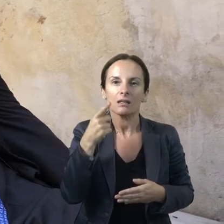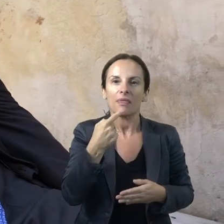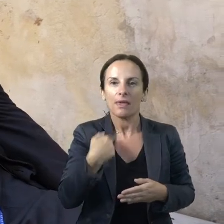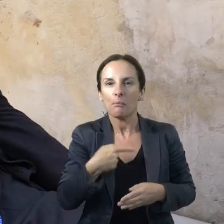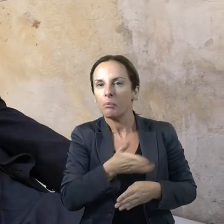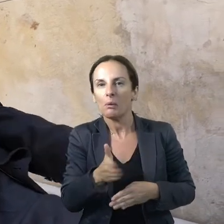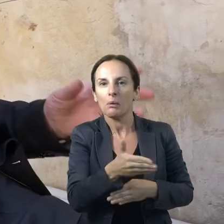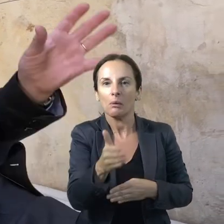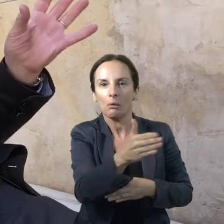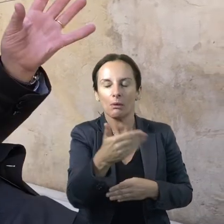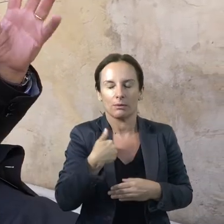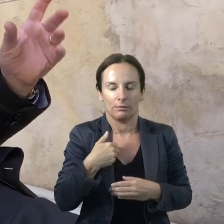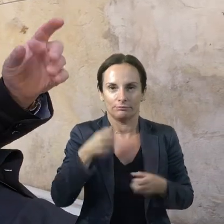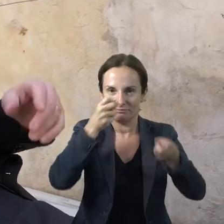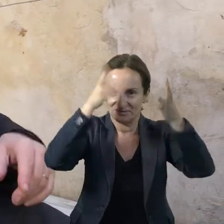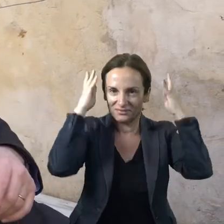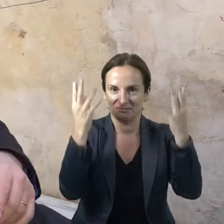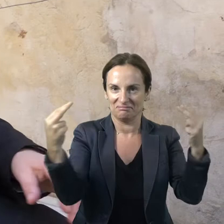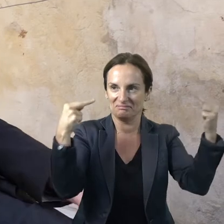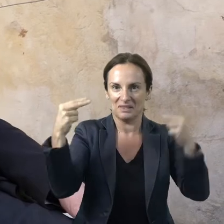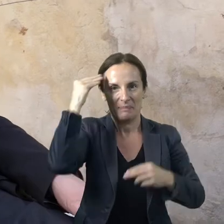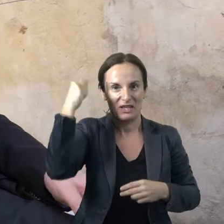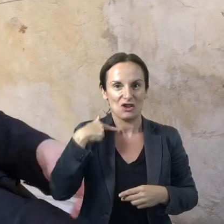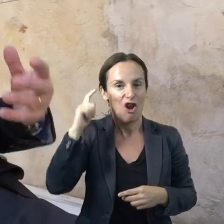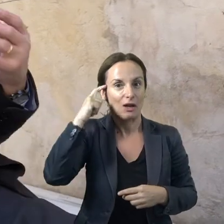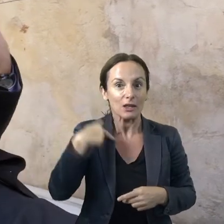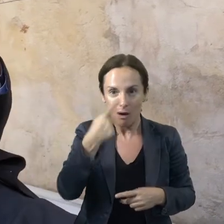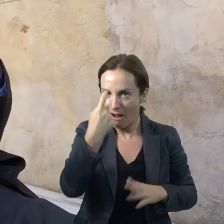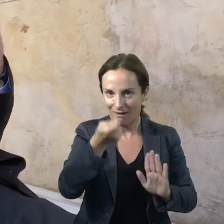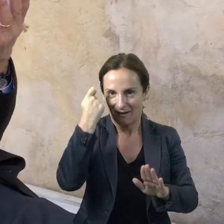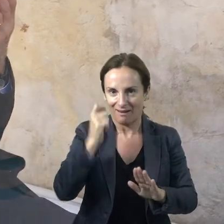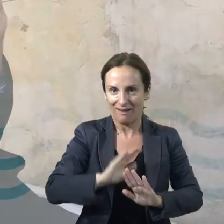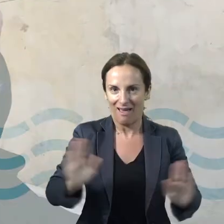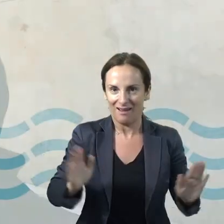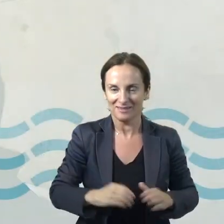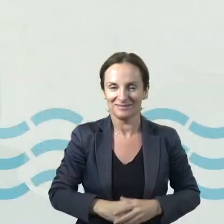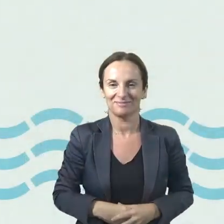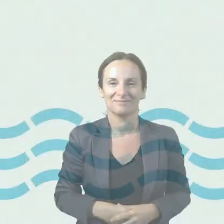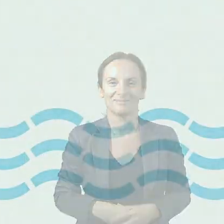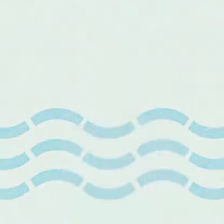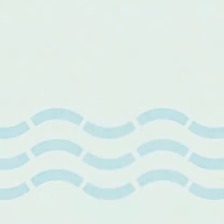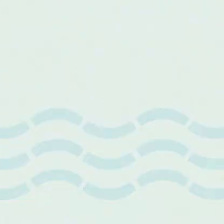museo, gira a la derecha, gira a Entonces la gente me vibraba como si estaba loco, porque iba escuchando, y eso me entusiasmó.